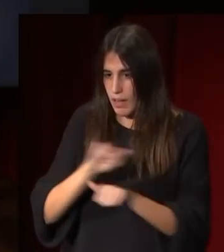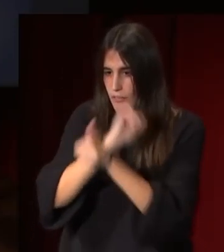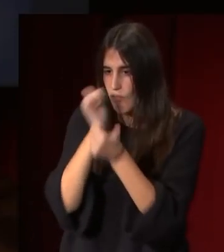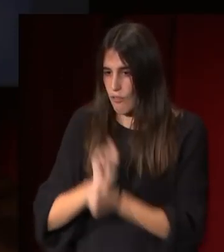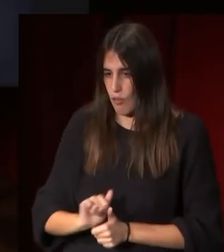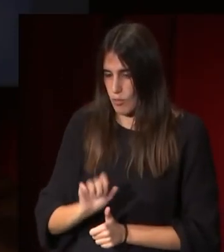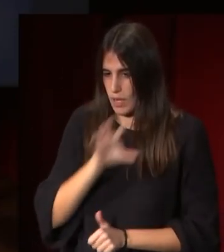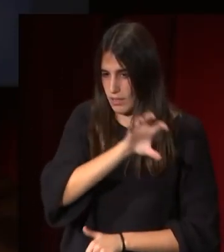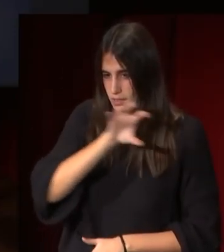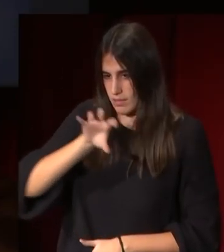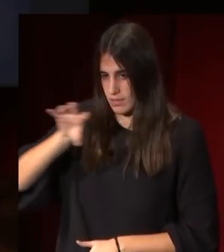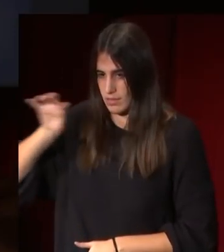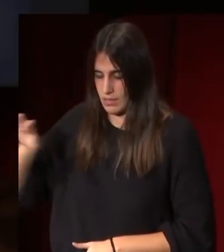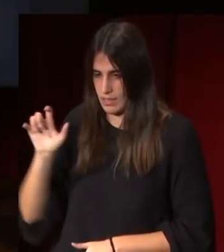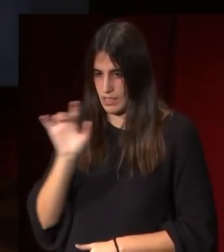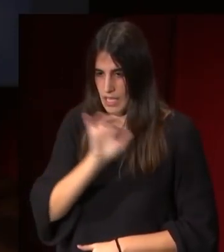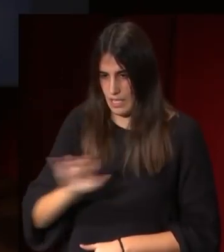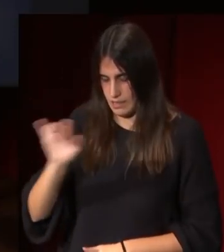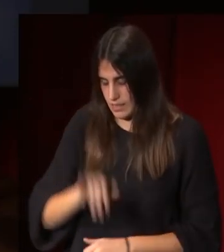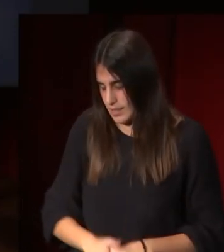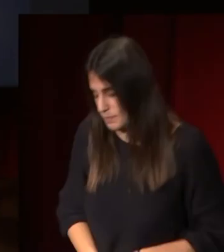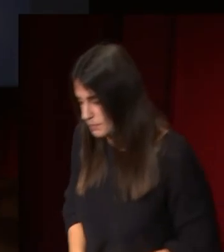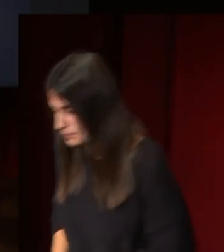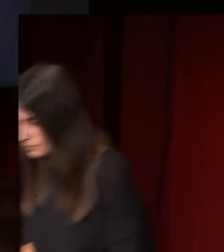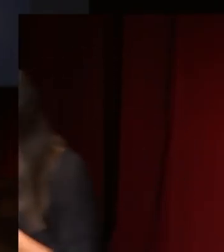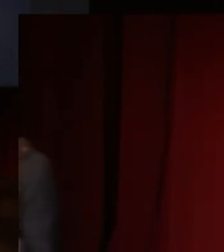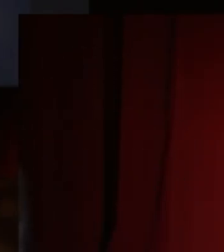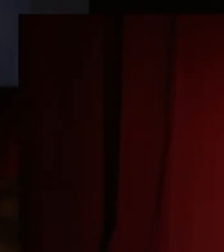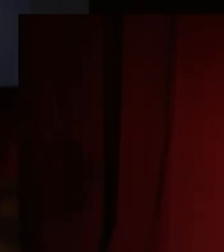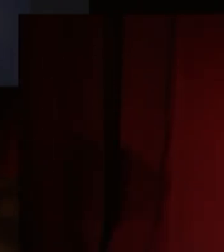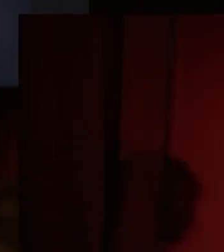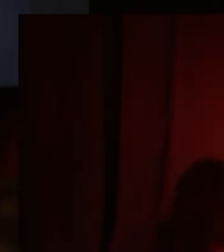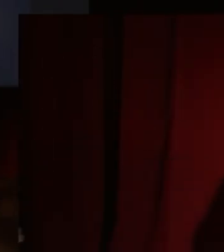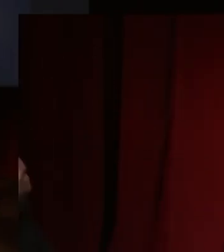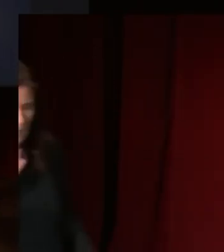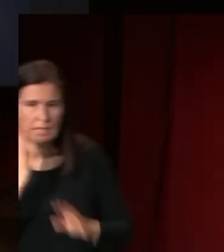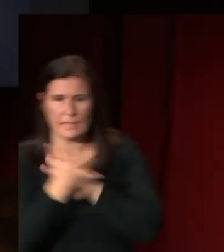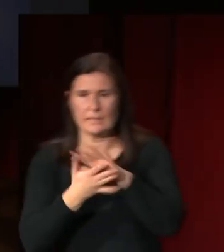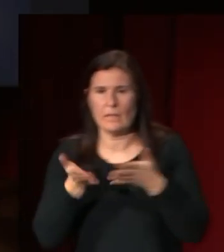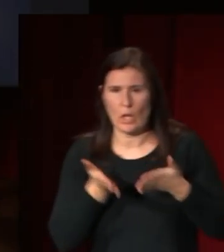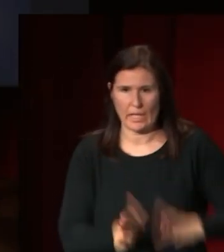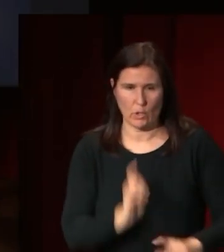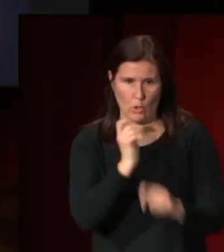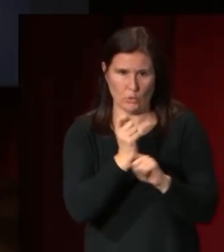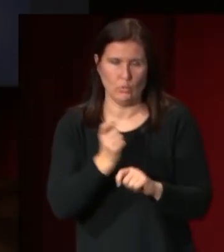en la que estaban colocadas las letras les he hablado de un hijo escultor porque